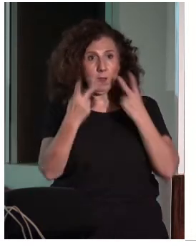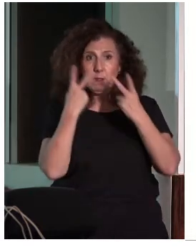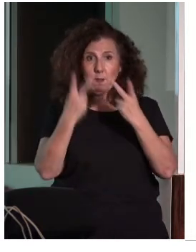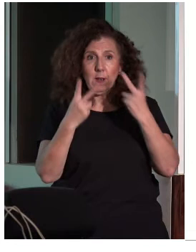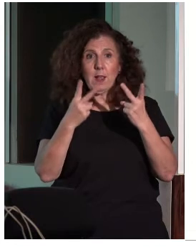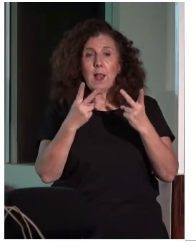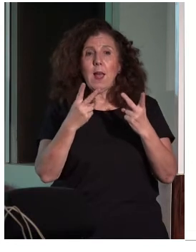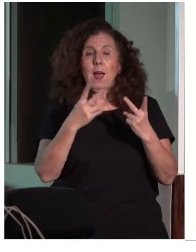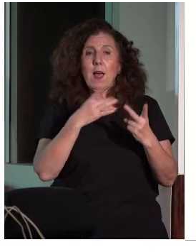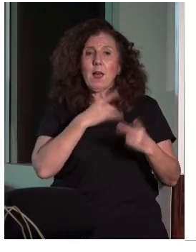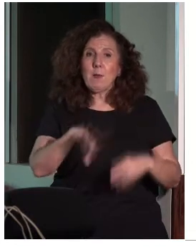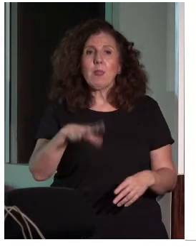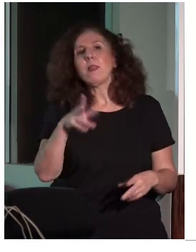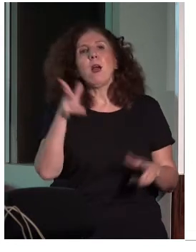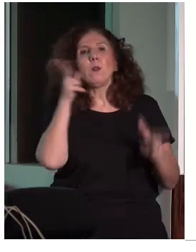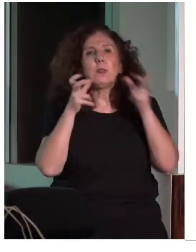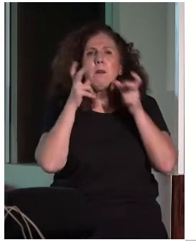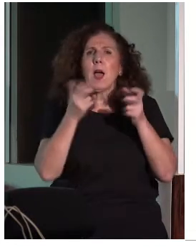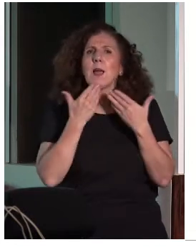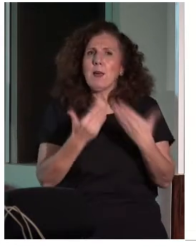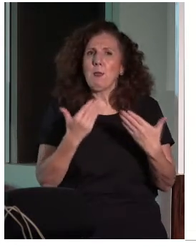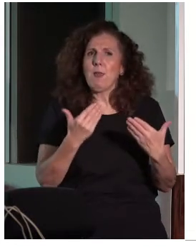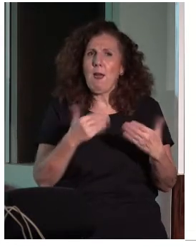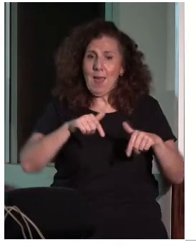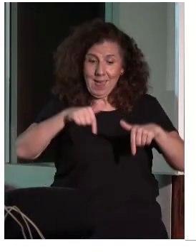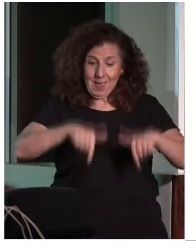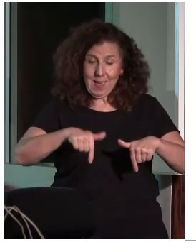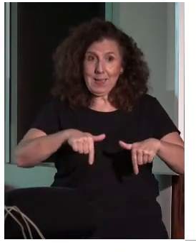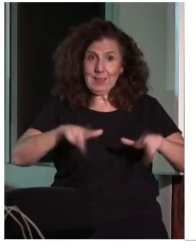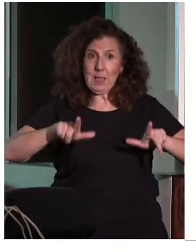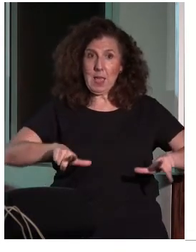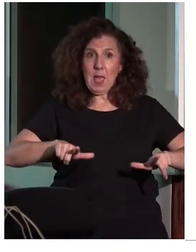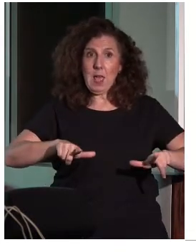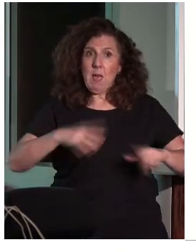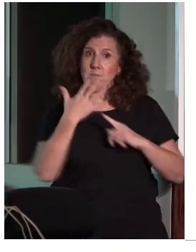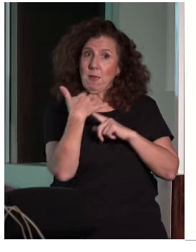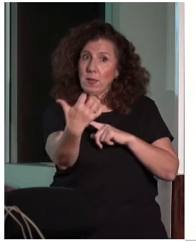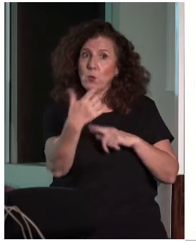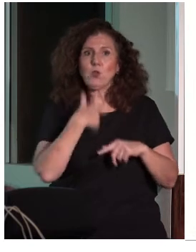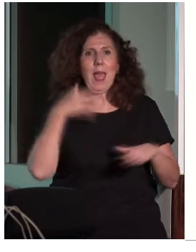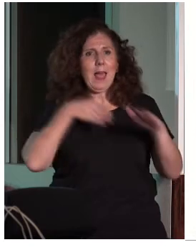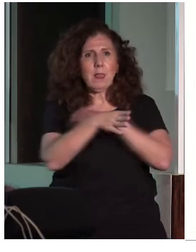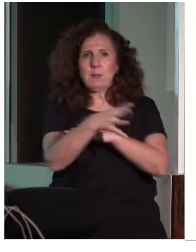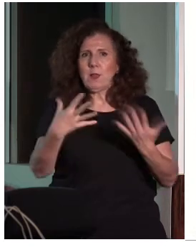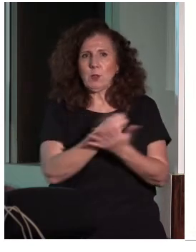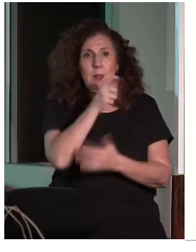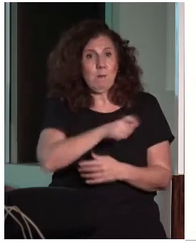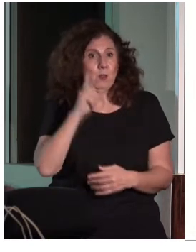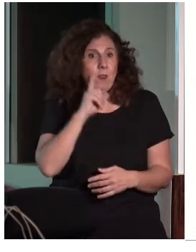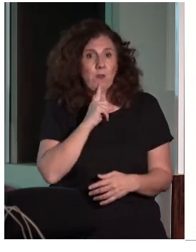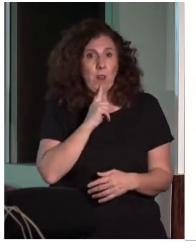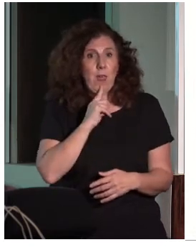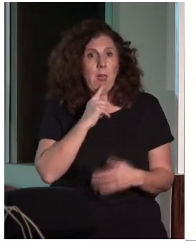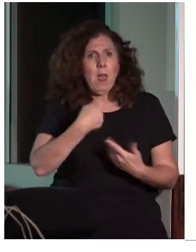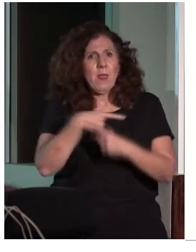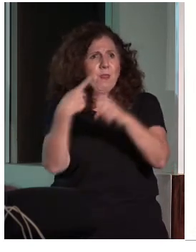olvide, queríamos también agradecer a la organización el hecho de que este acto sea accesible para personas sordas en todas sus vertientes, que ahora les voy a